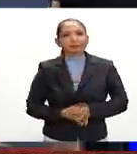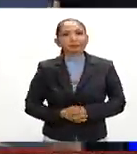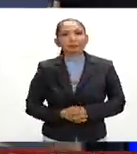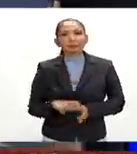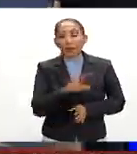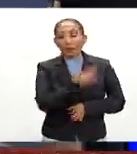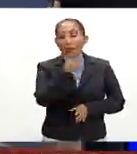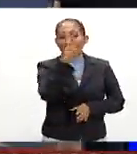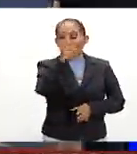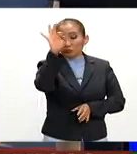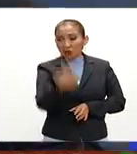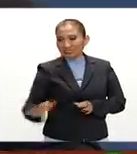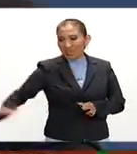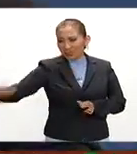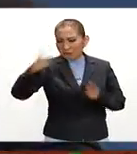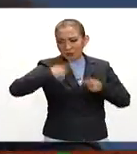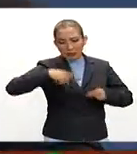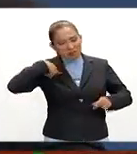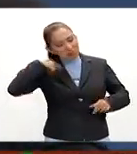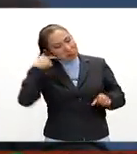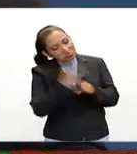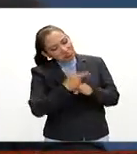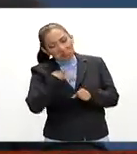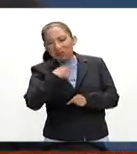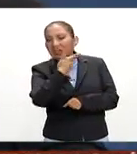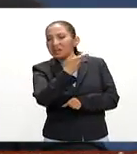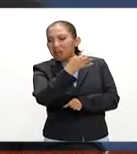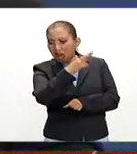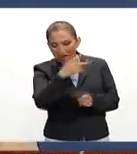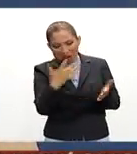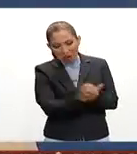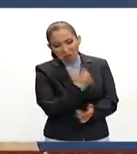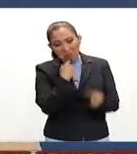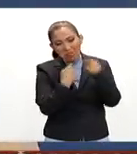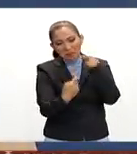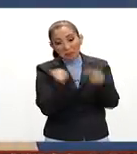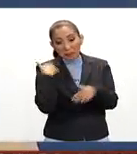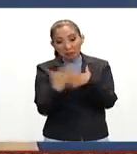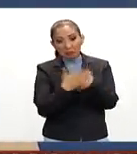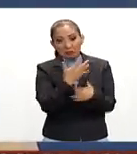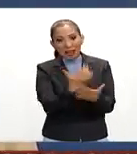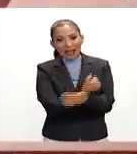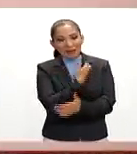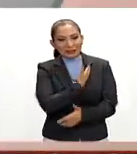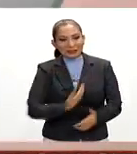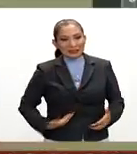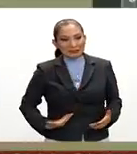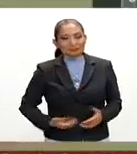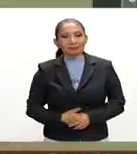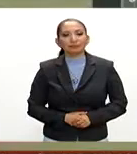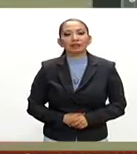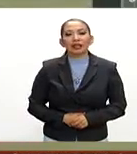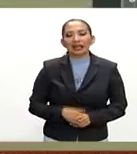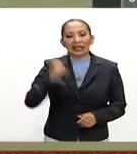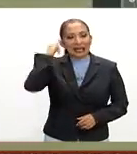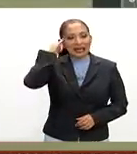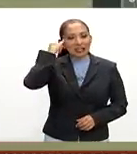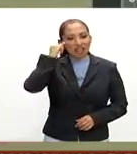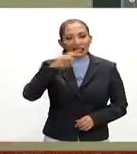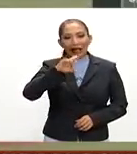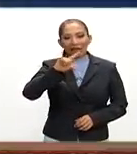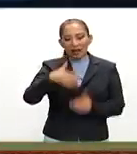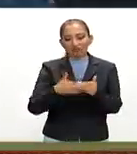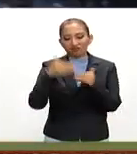52% de los electores consideran que Clinton ganó el último debate rumbo a la Casa Blanca Los indios de Cleveland